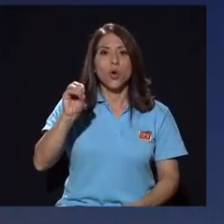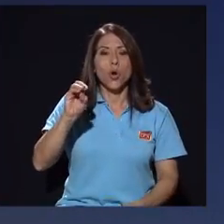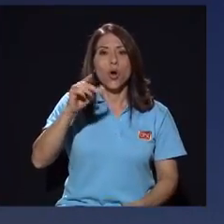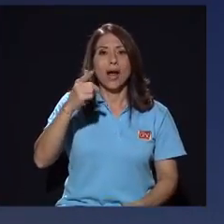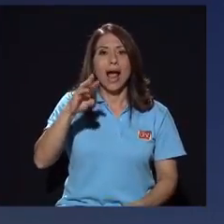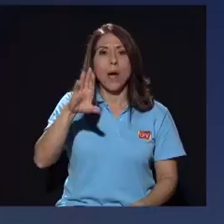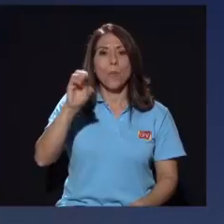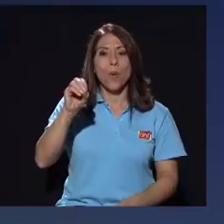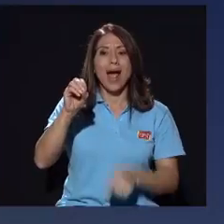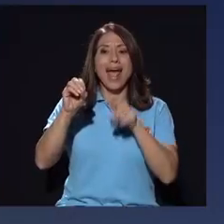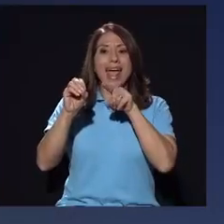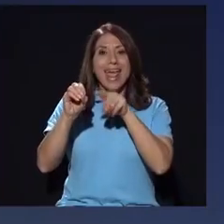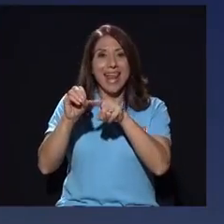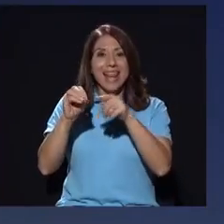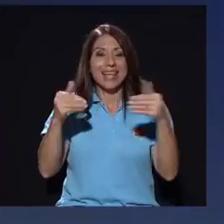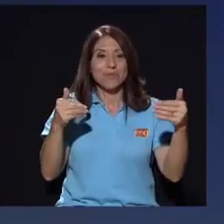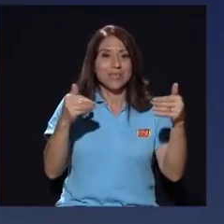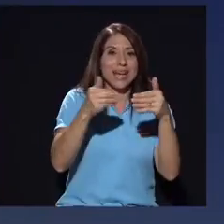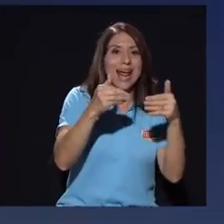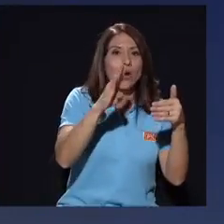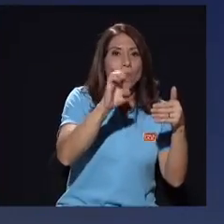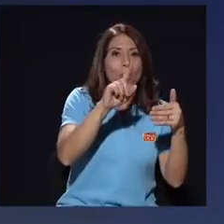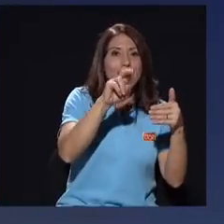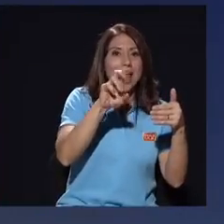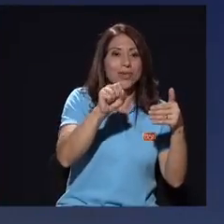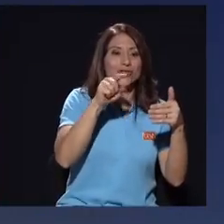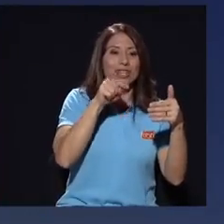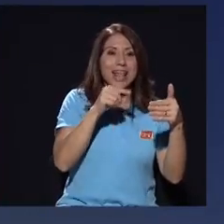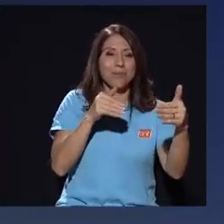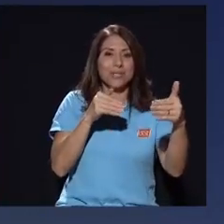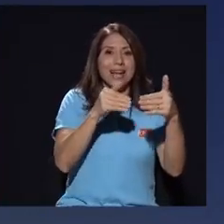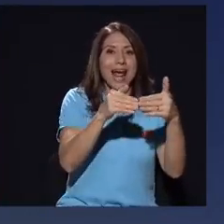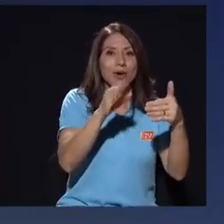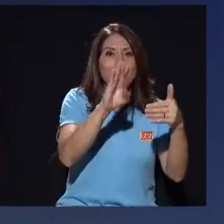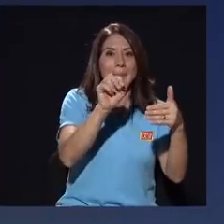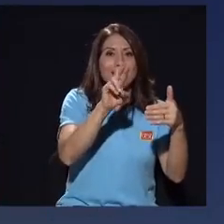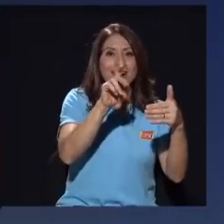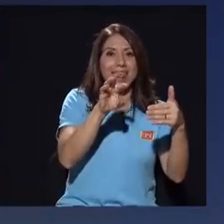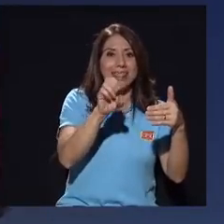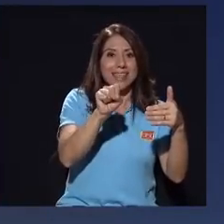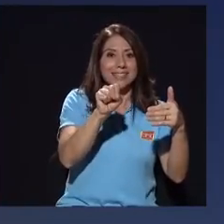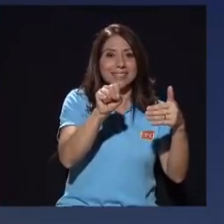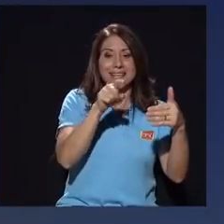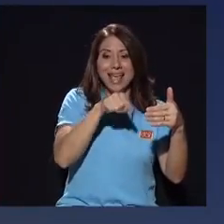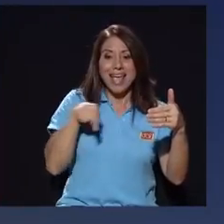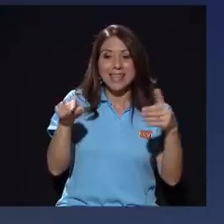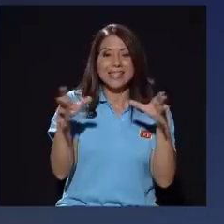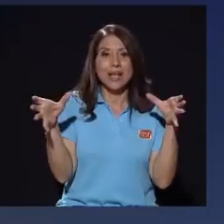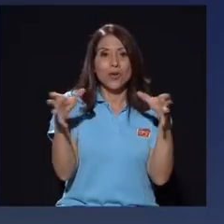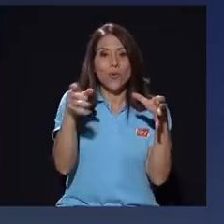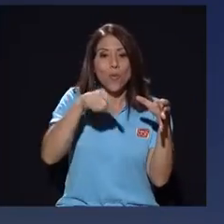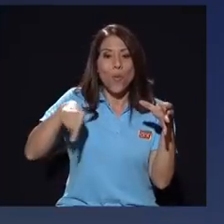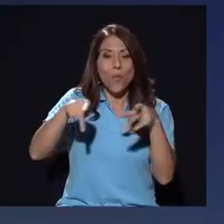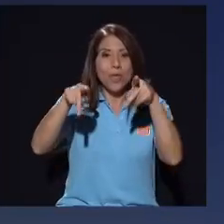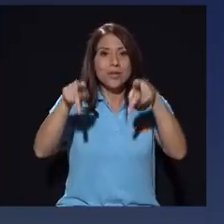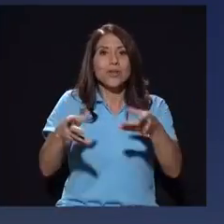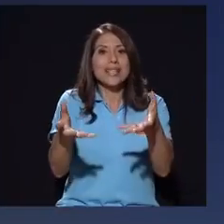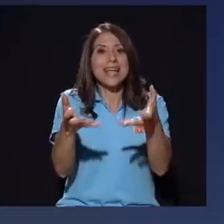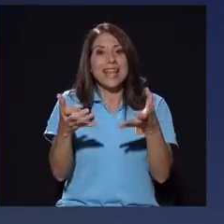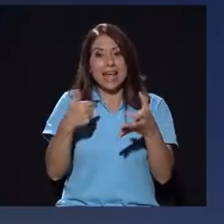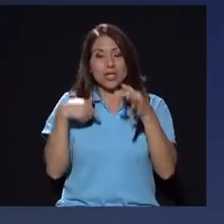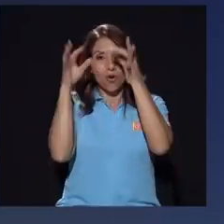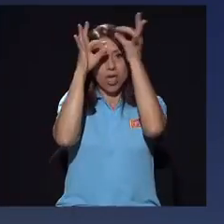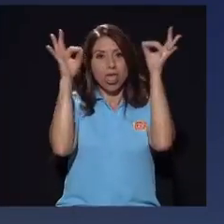batallando muy cercano a Bolaños y Bolaños a su vez es muy cercano a Barrantes. Entre este grupo de personas se estaba orquestando un intento de